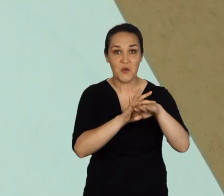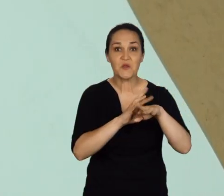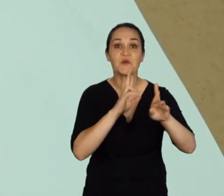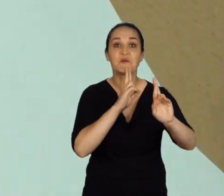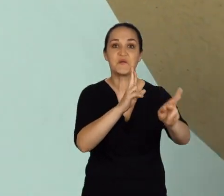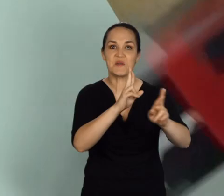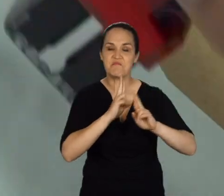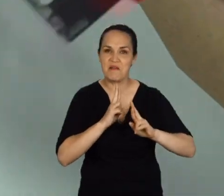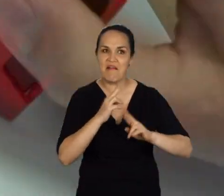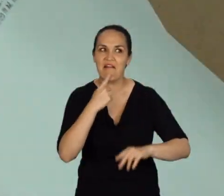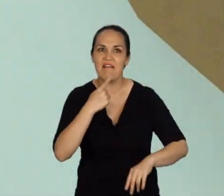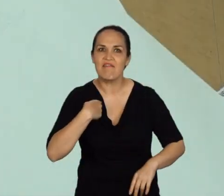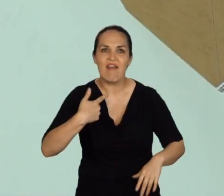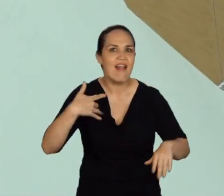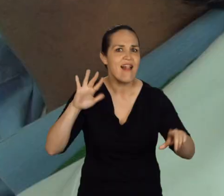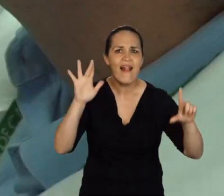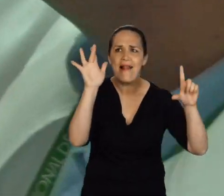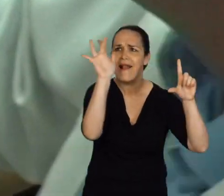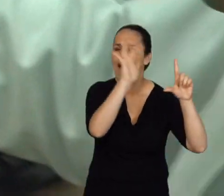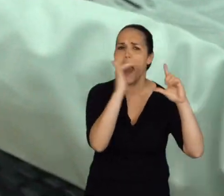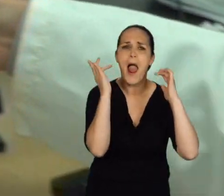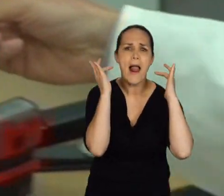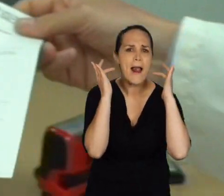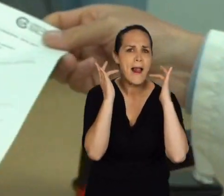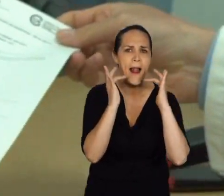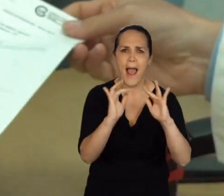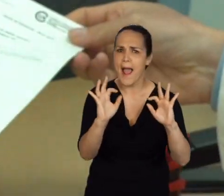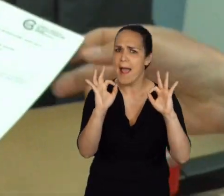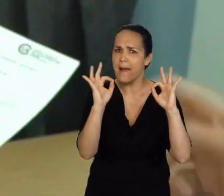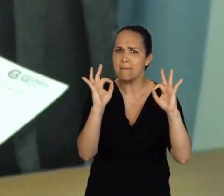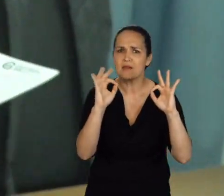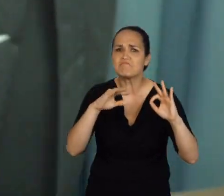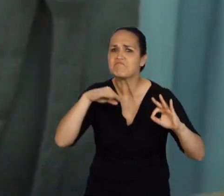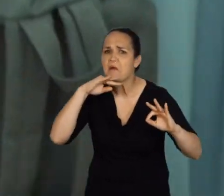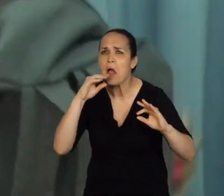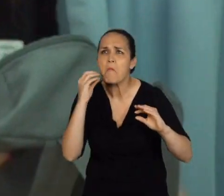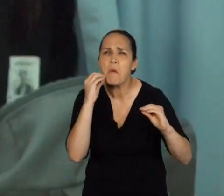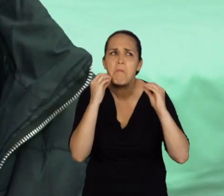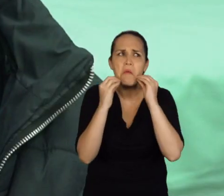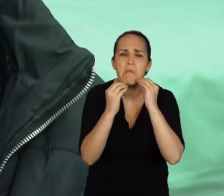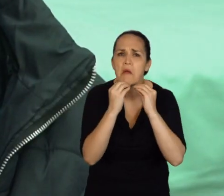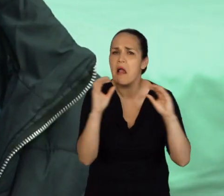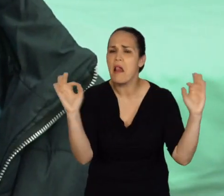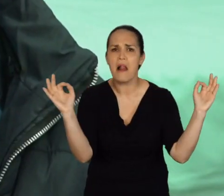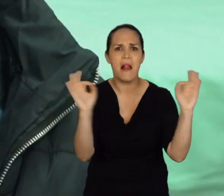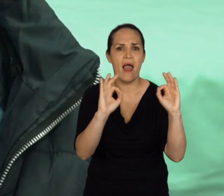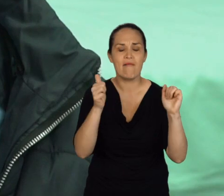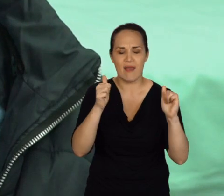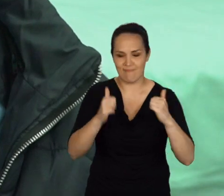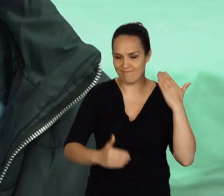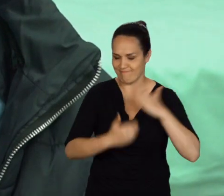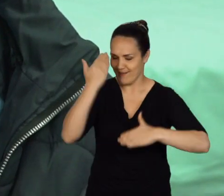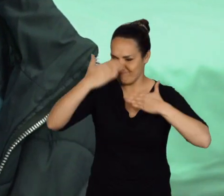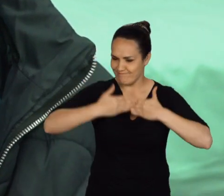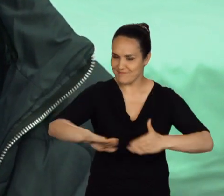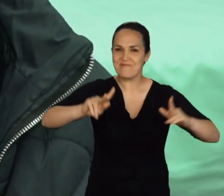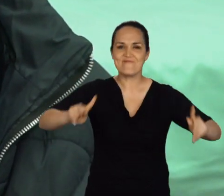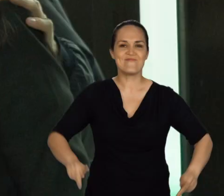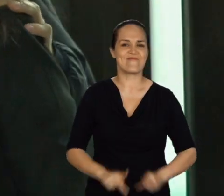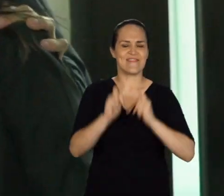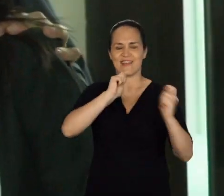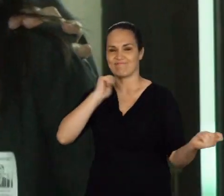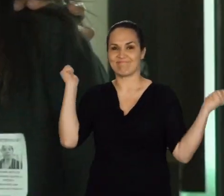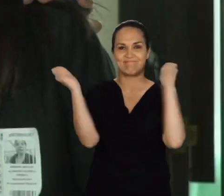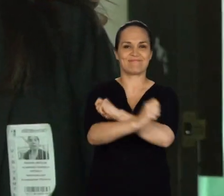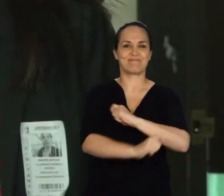de que no se ve nada absolutamente de residuos y prácticamente que ya ahora empieza una nueva vida